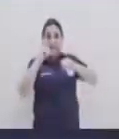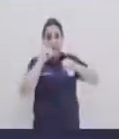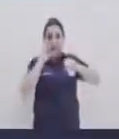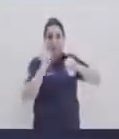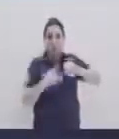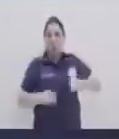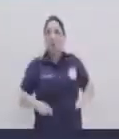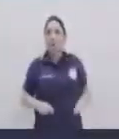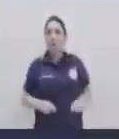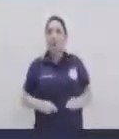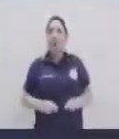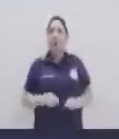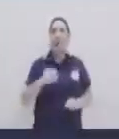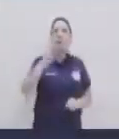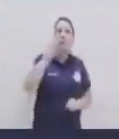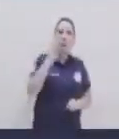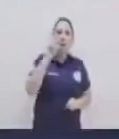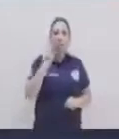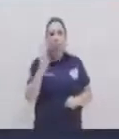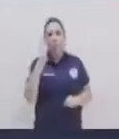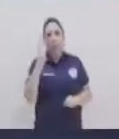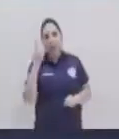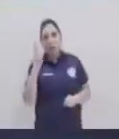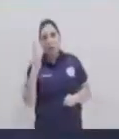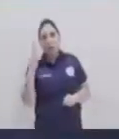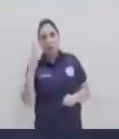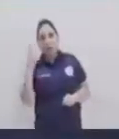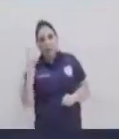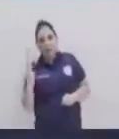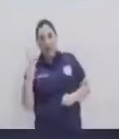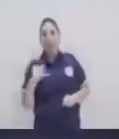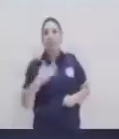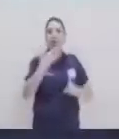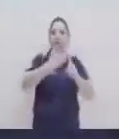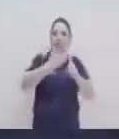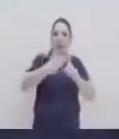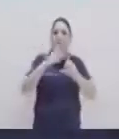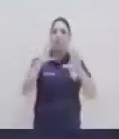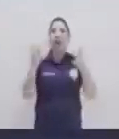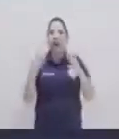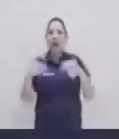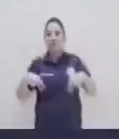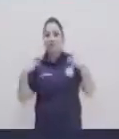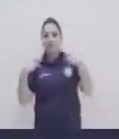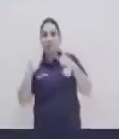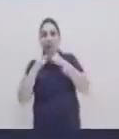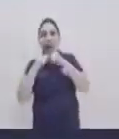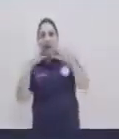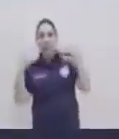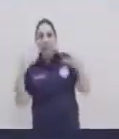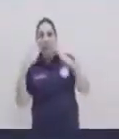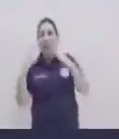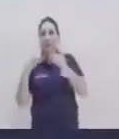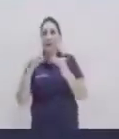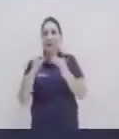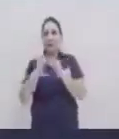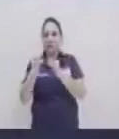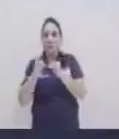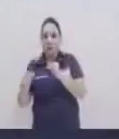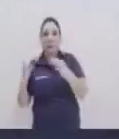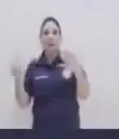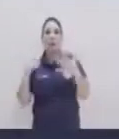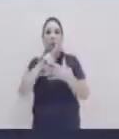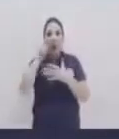señalar como B1, B2, B3, conforme se vayan dando, como se van escribiendo, aunque en este caso se lo mencionamos.